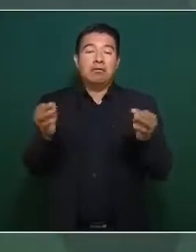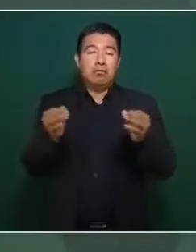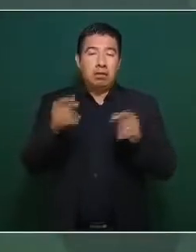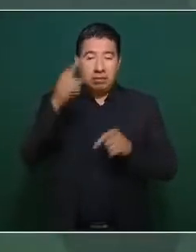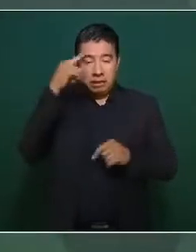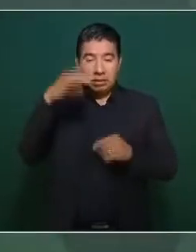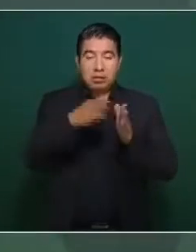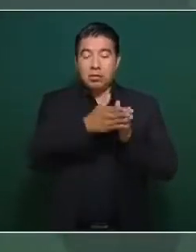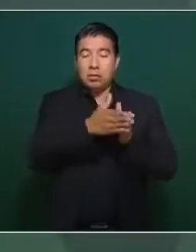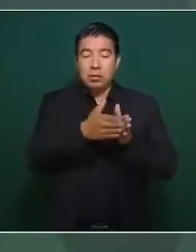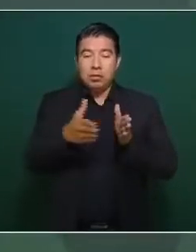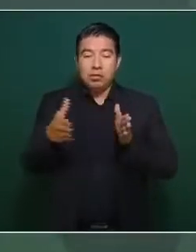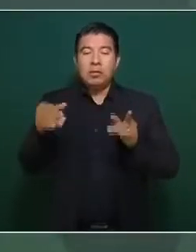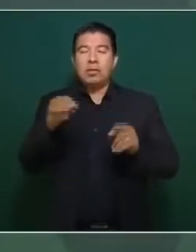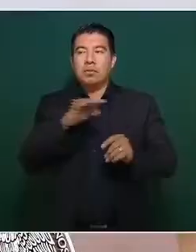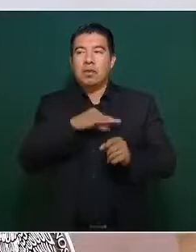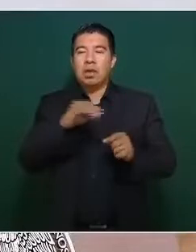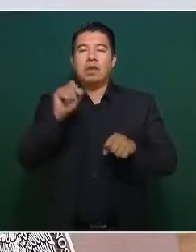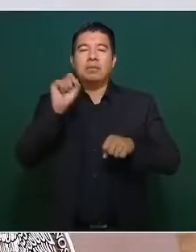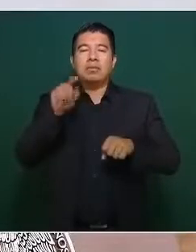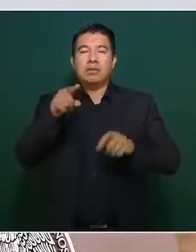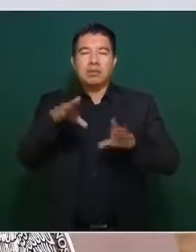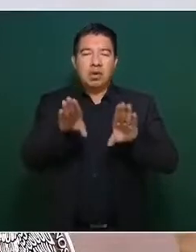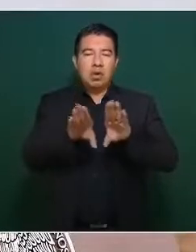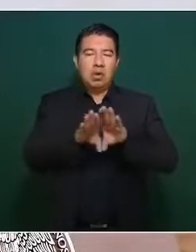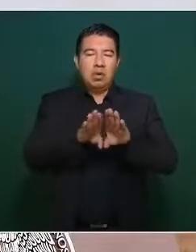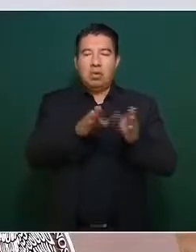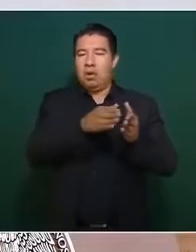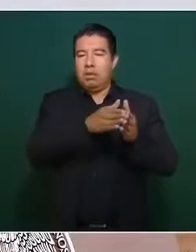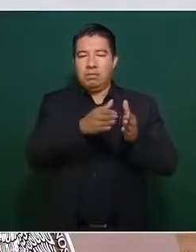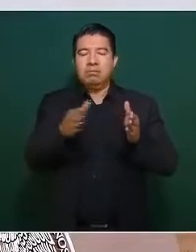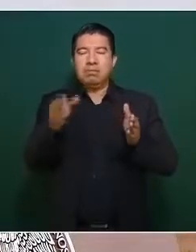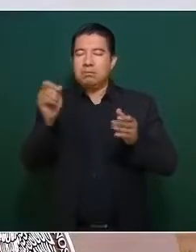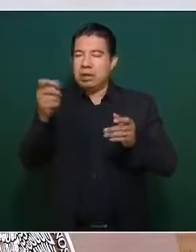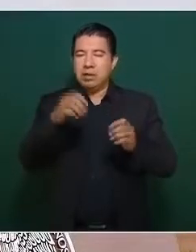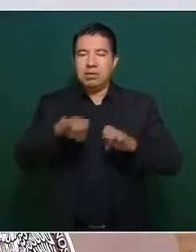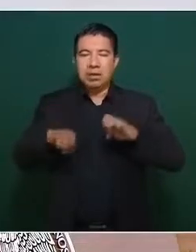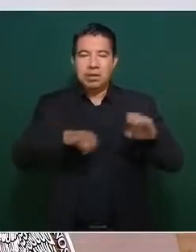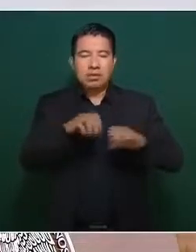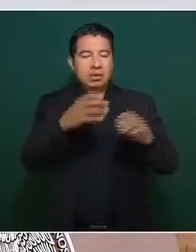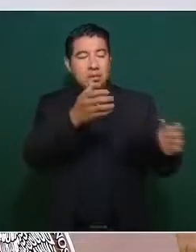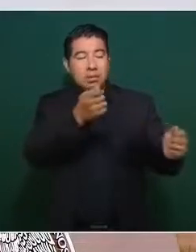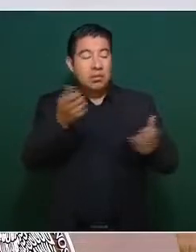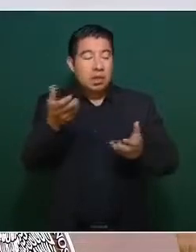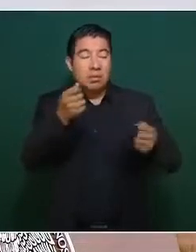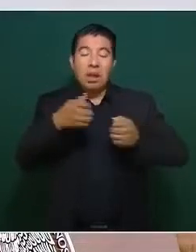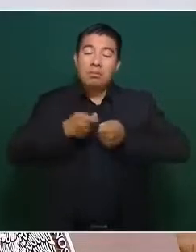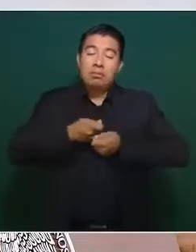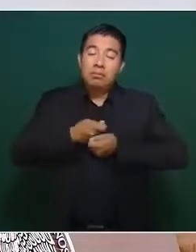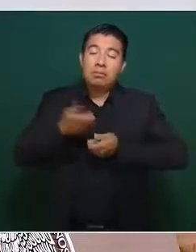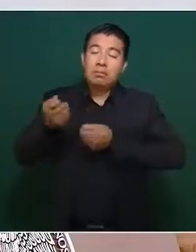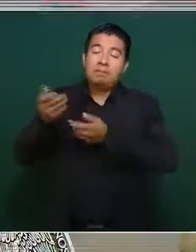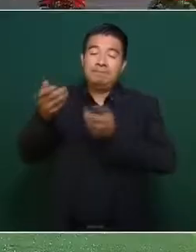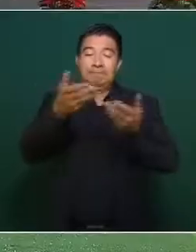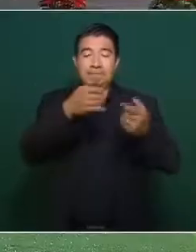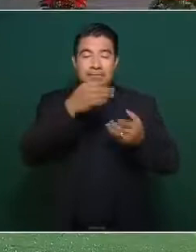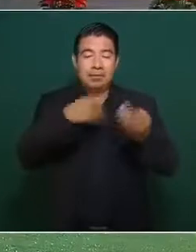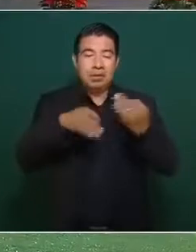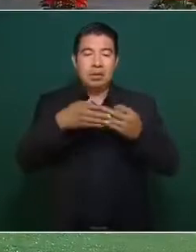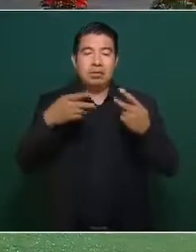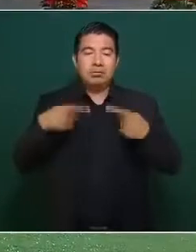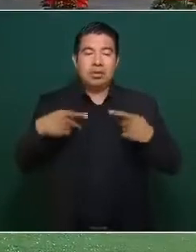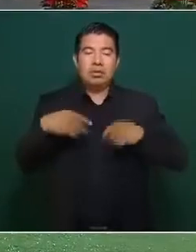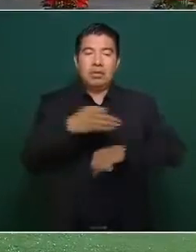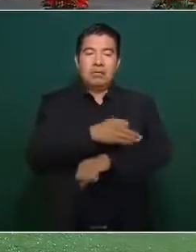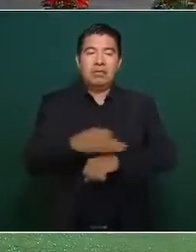al inicio del año ya las empresas nos puedan hacer llegar estos artículos para poderlos entregar a